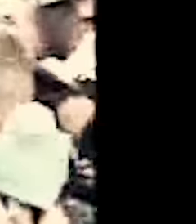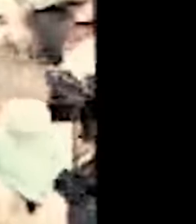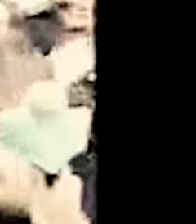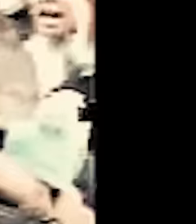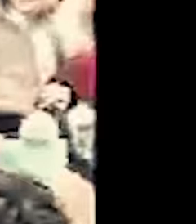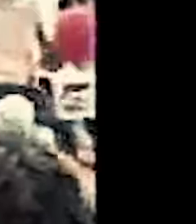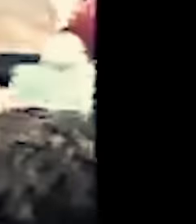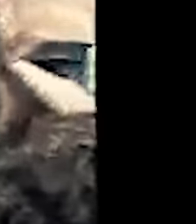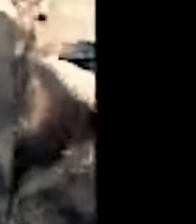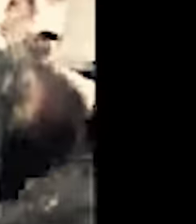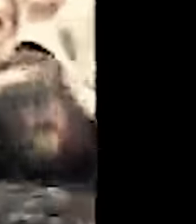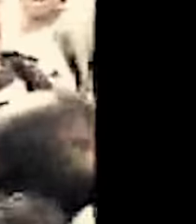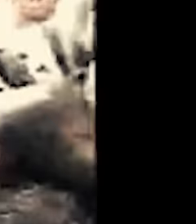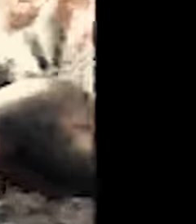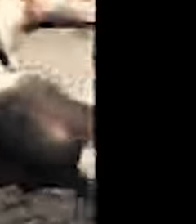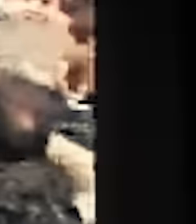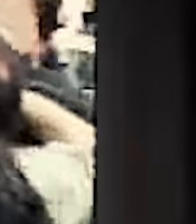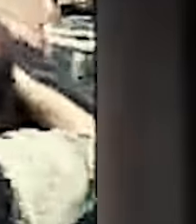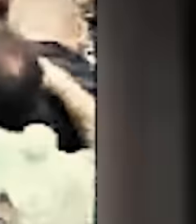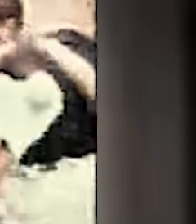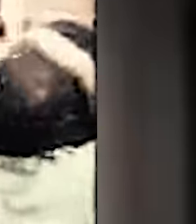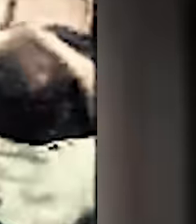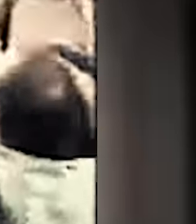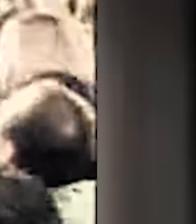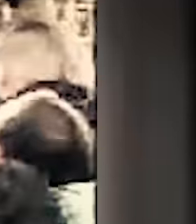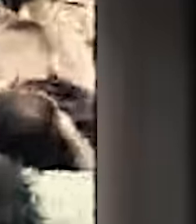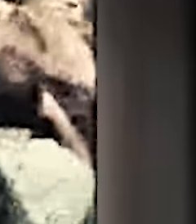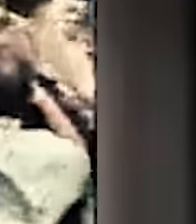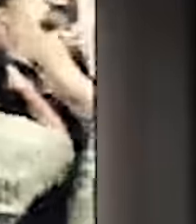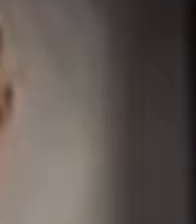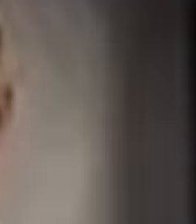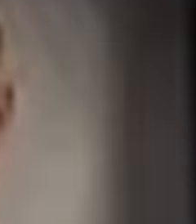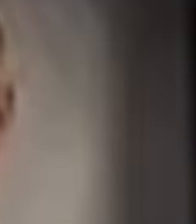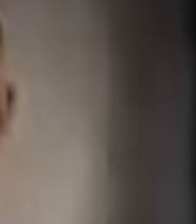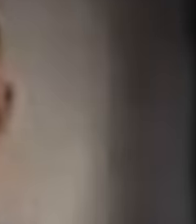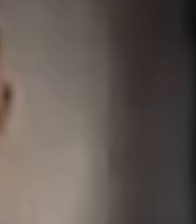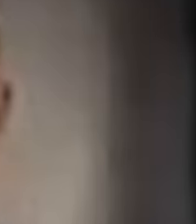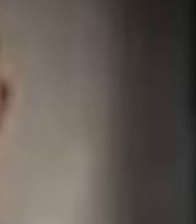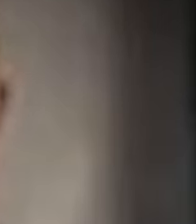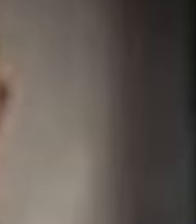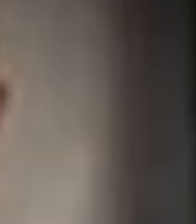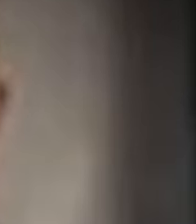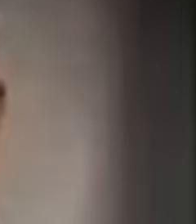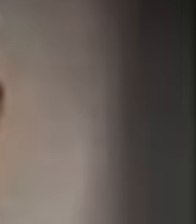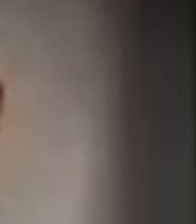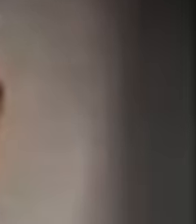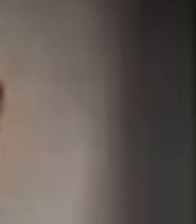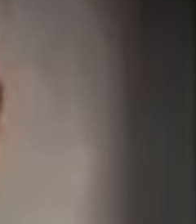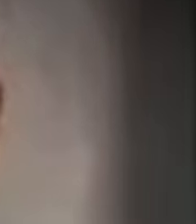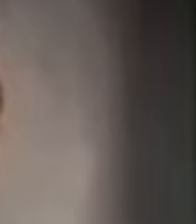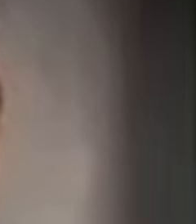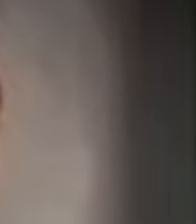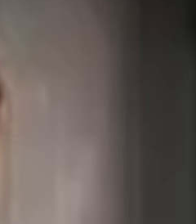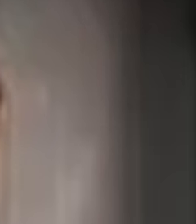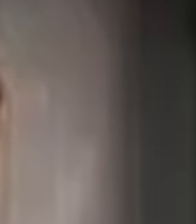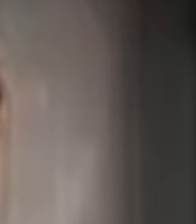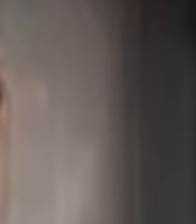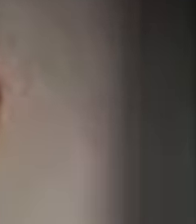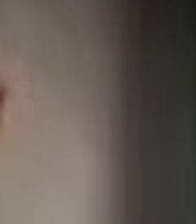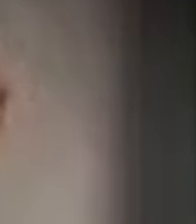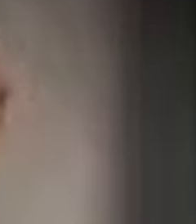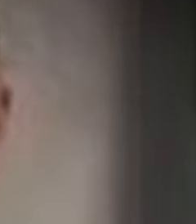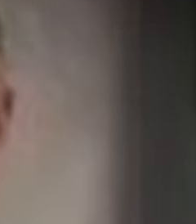ambientalistas, los representantes de la empresa canadiense no quisieron adelantar criterios. Y son en Cruzitas un hombre recibido tres impactos de vano.